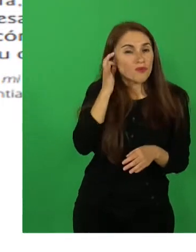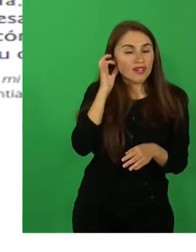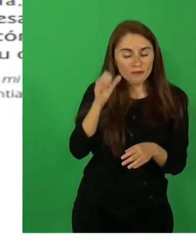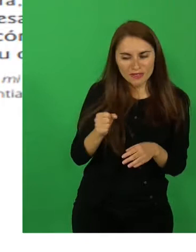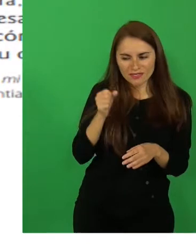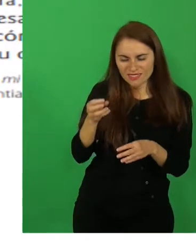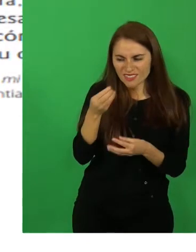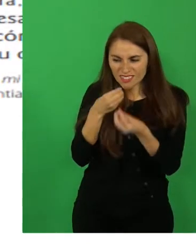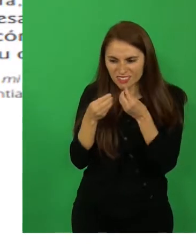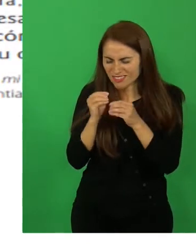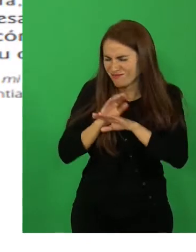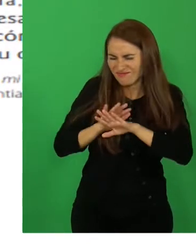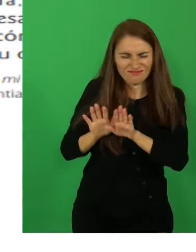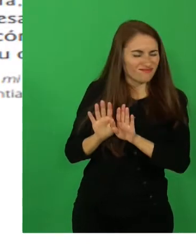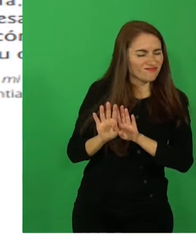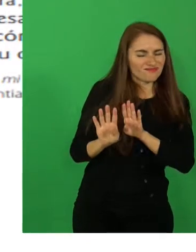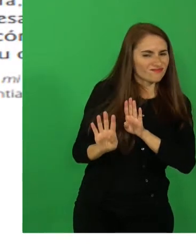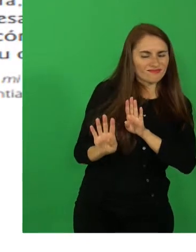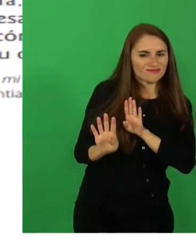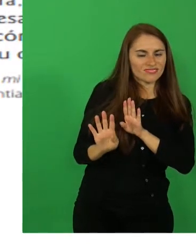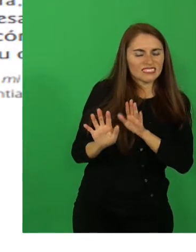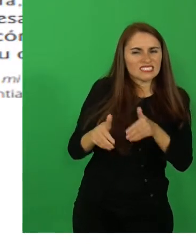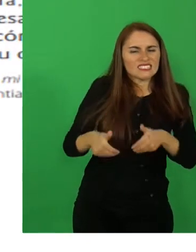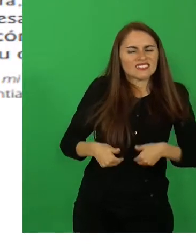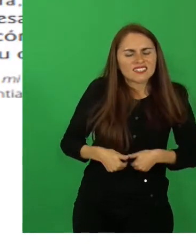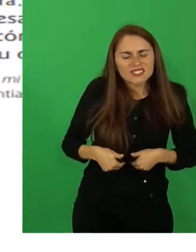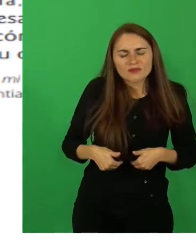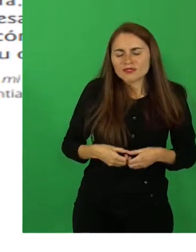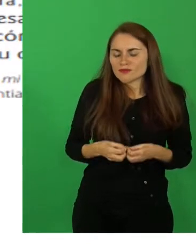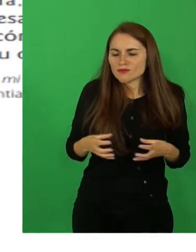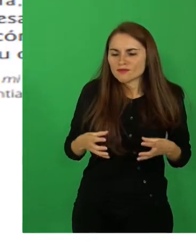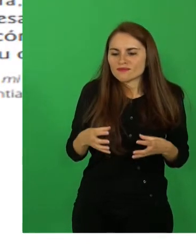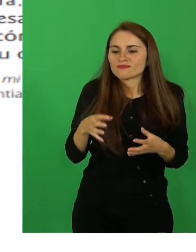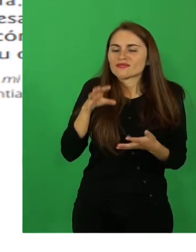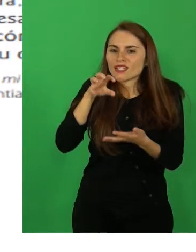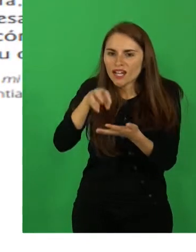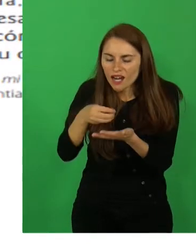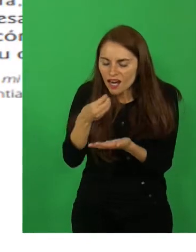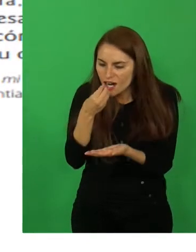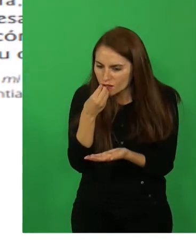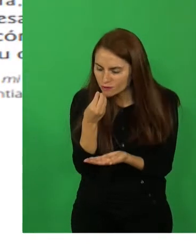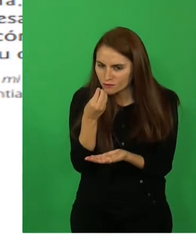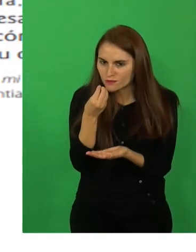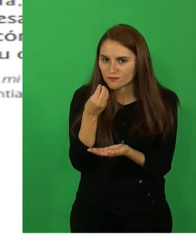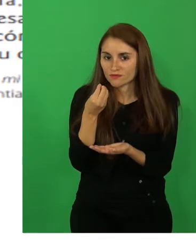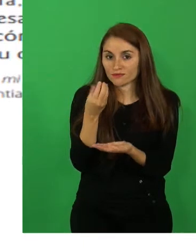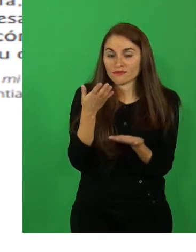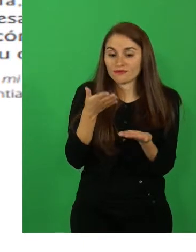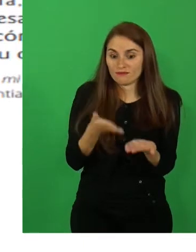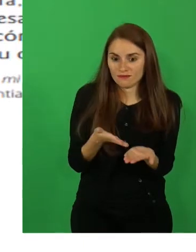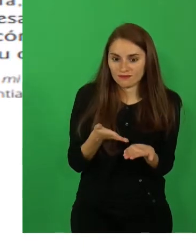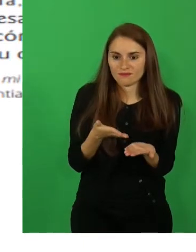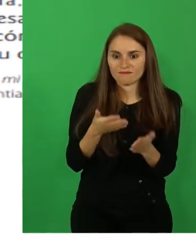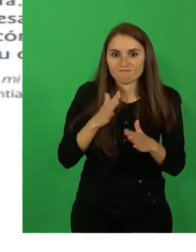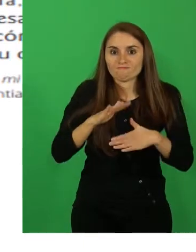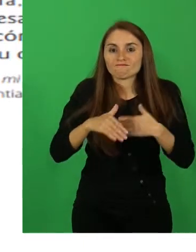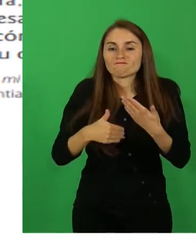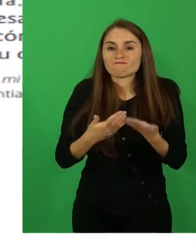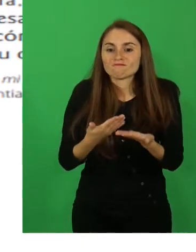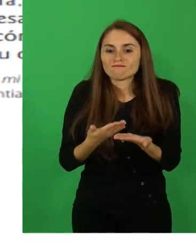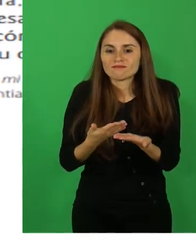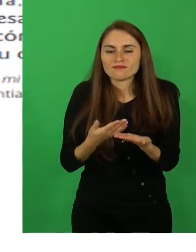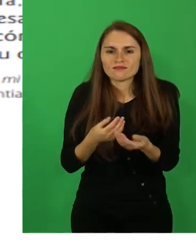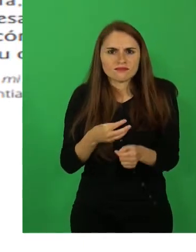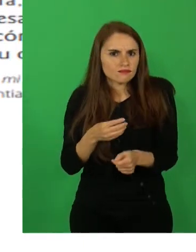Hasta que no pudo más del hambre y la probó. Debido a esto, le